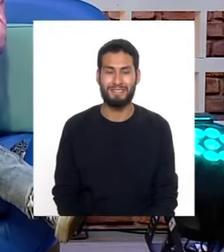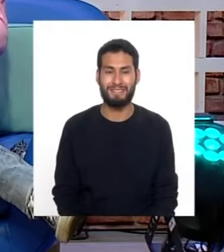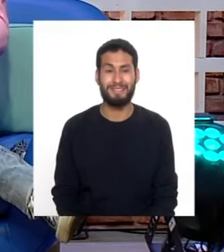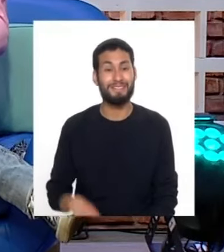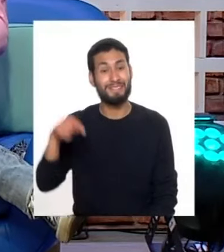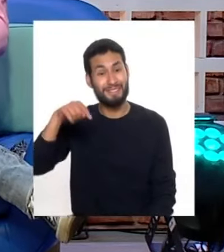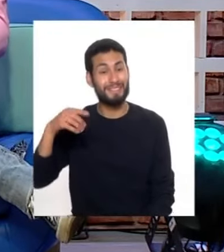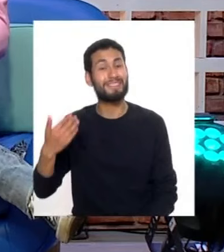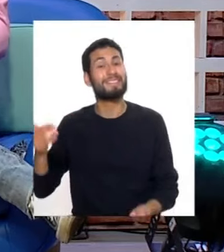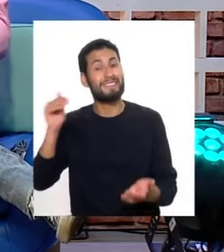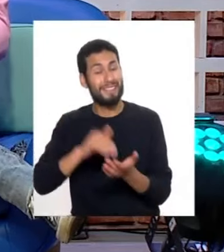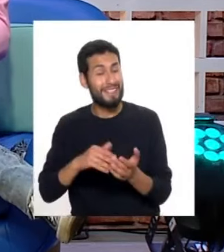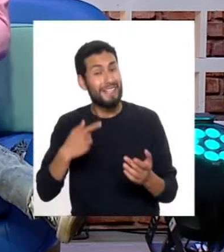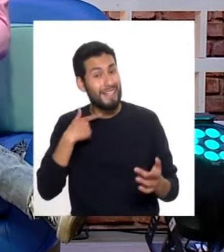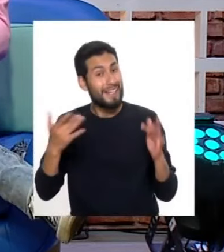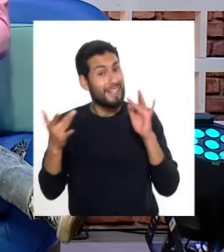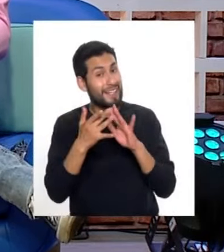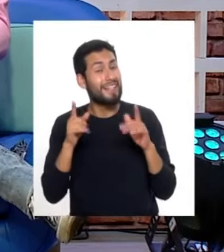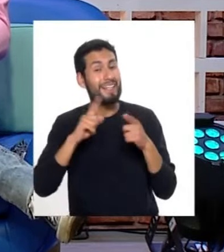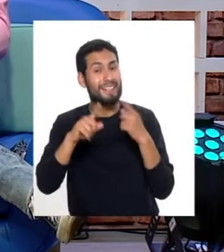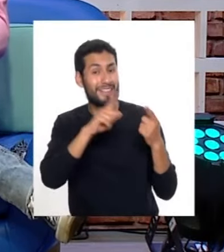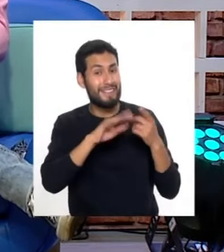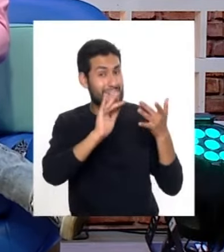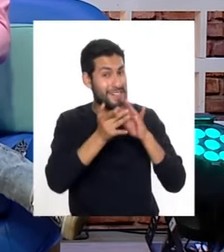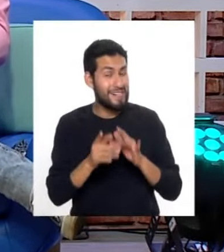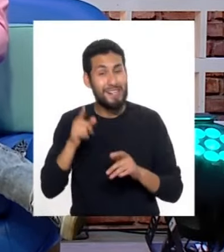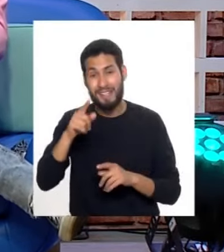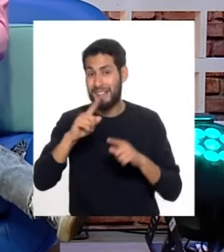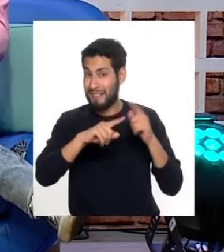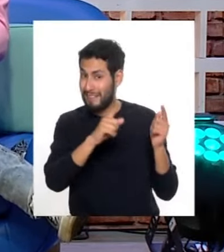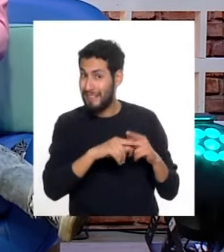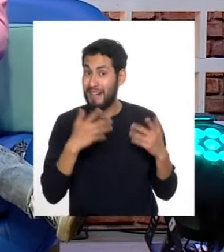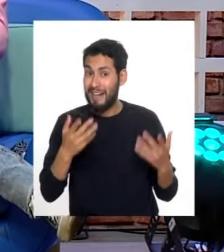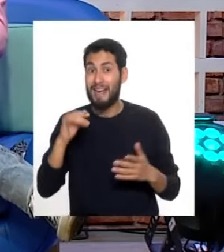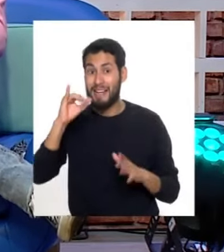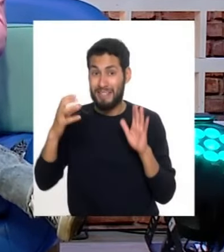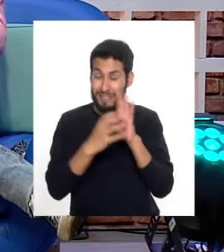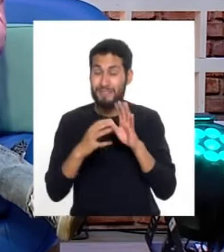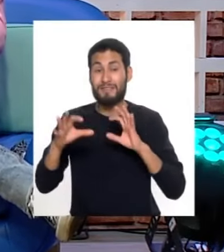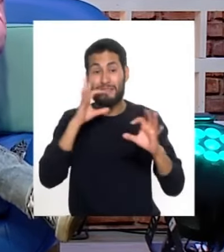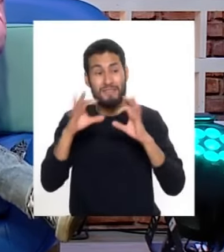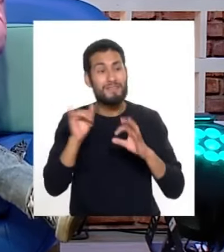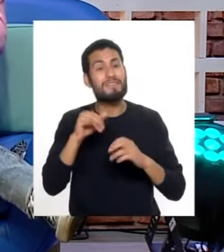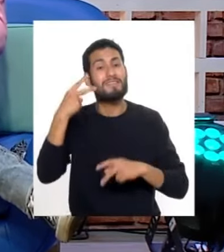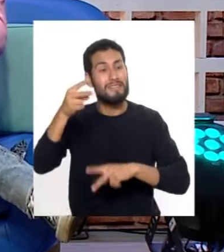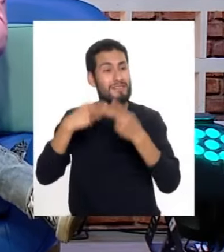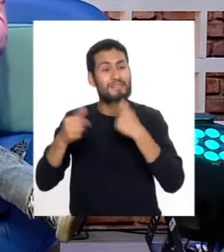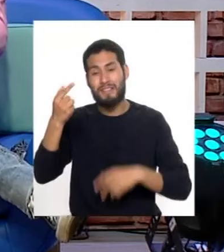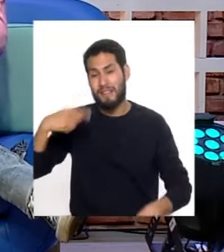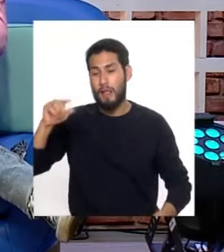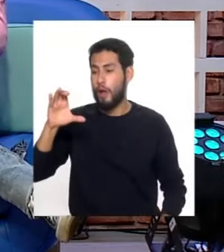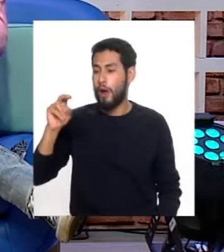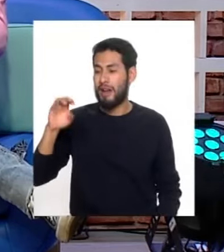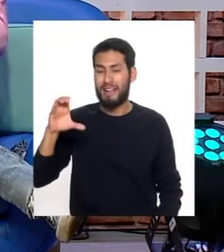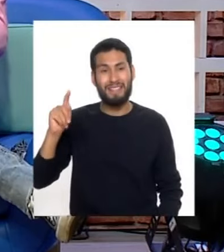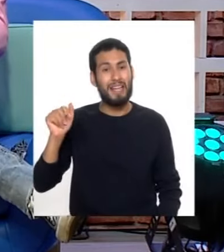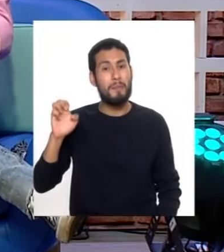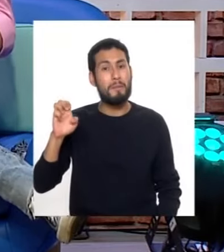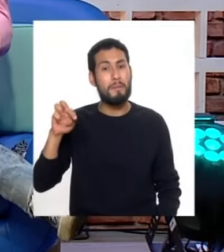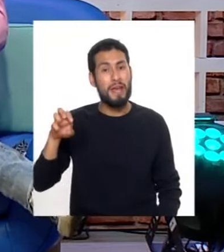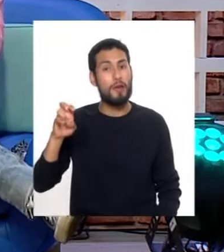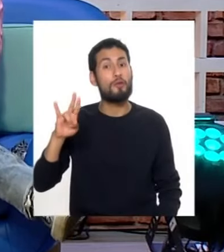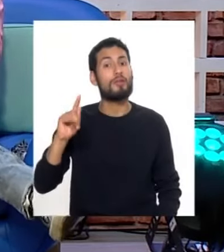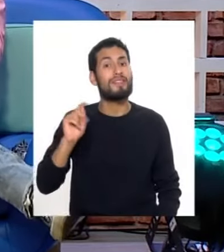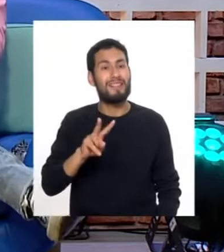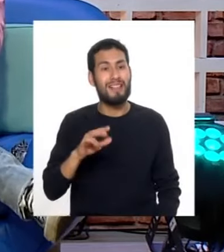Y ya estamos de regreso y tú estás conectado con nosotros en redes sociales, Instagram, Facebook y también TikTok como arroba conectaperu.tv.